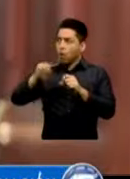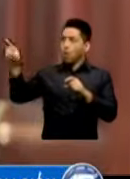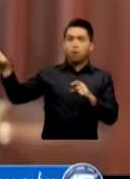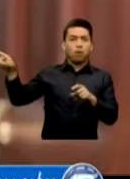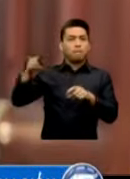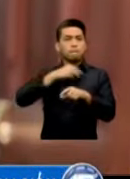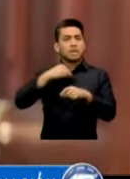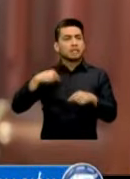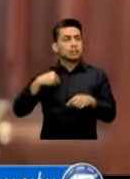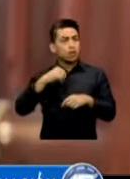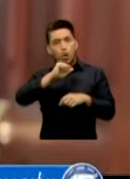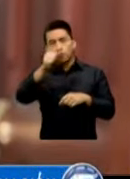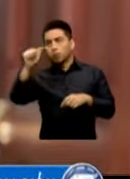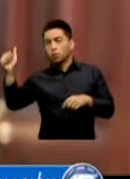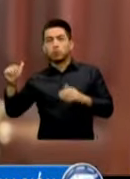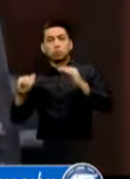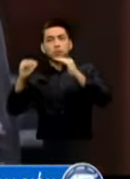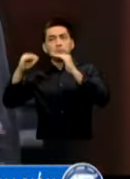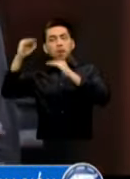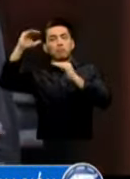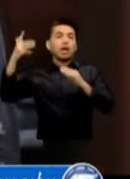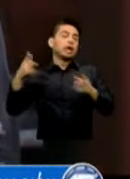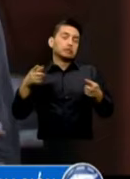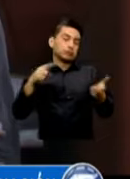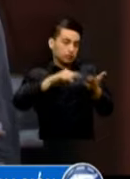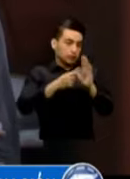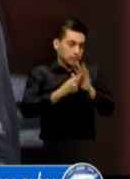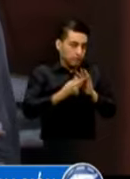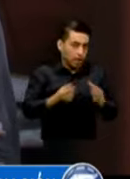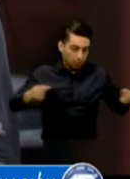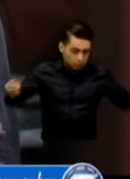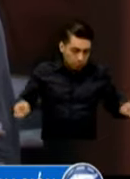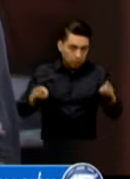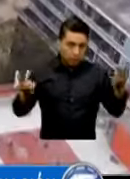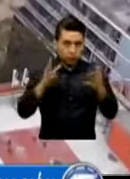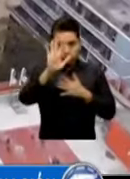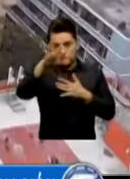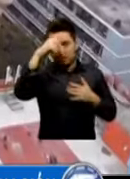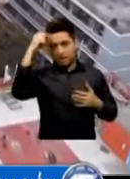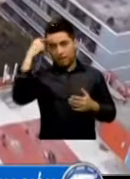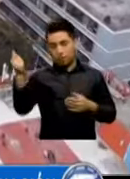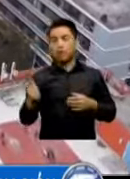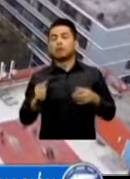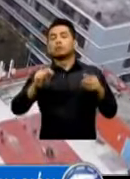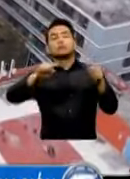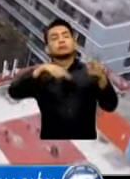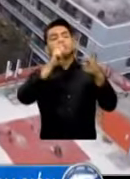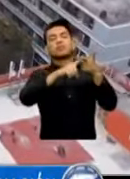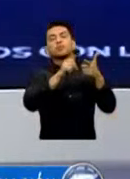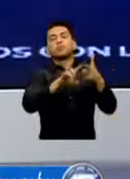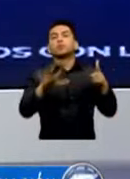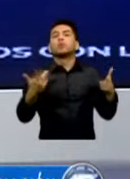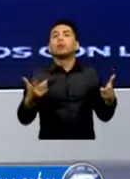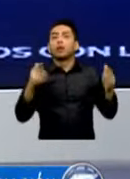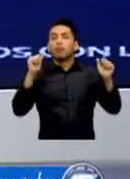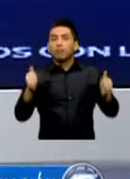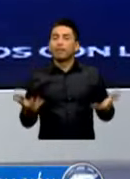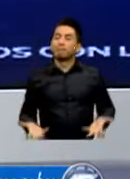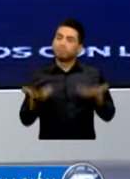Importante Que motiva A las personas A hacer mejor Su trabajo El segundo eje Es la recuperación De capacidades